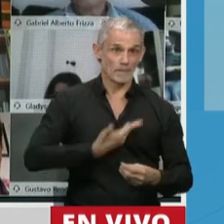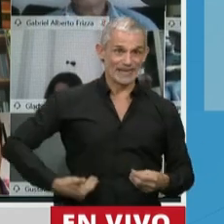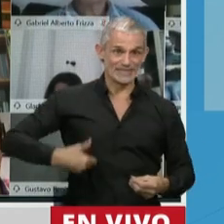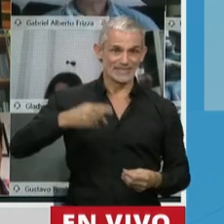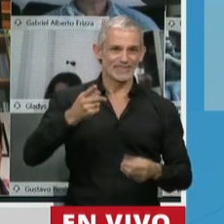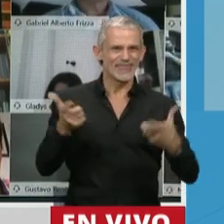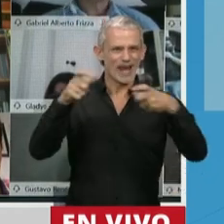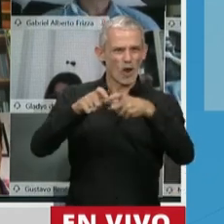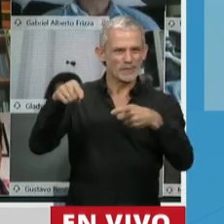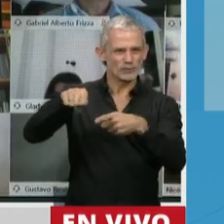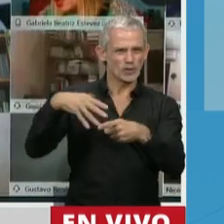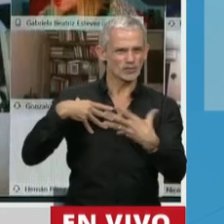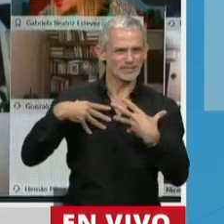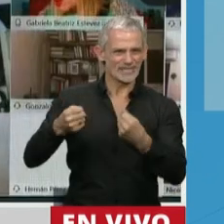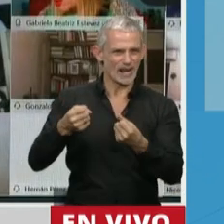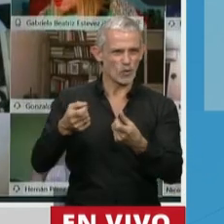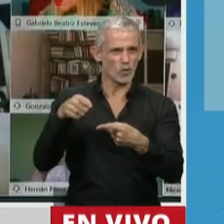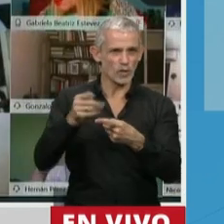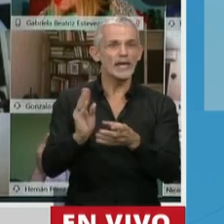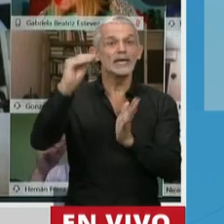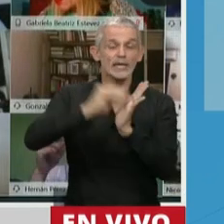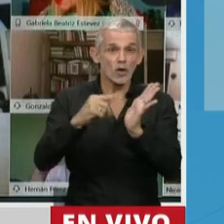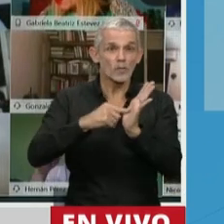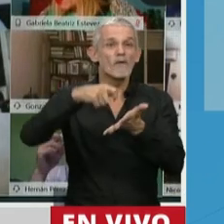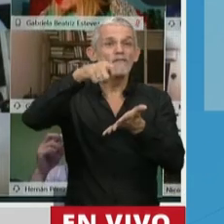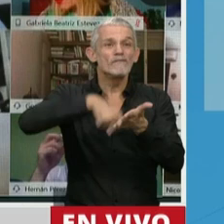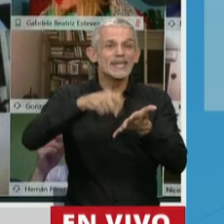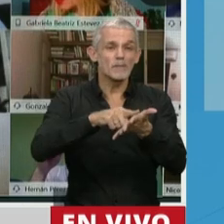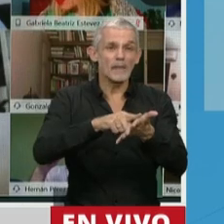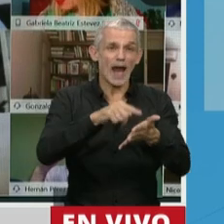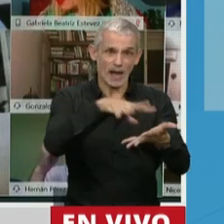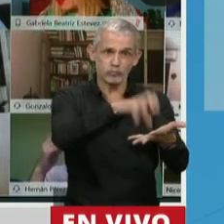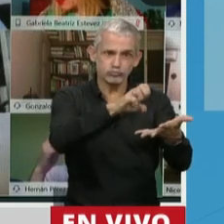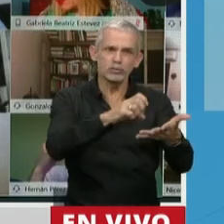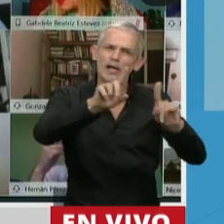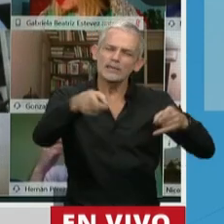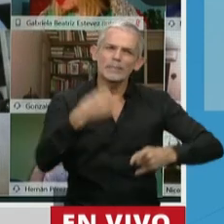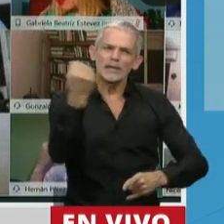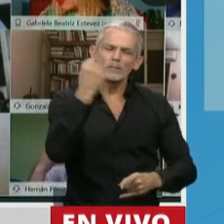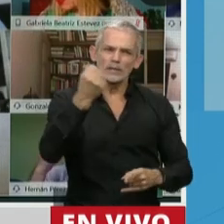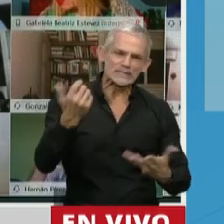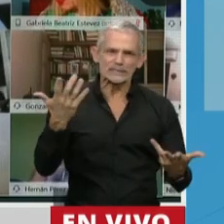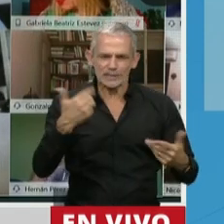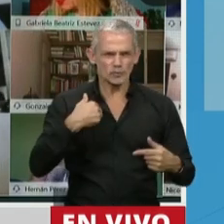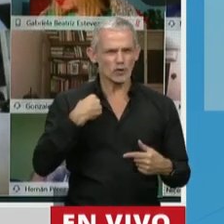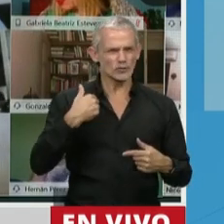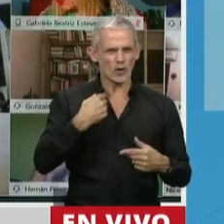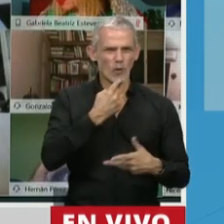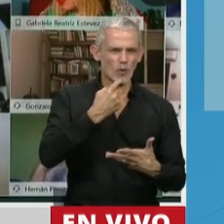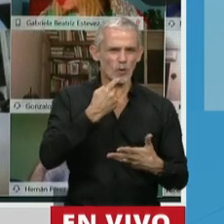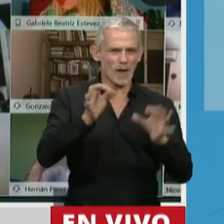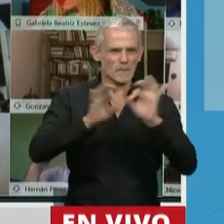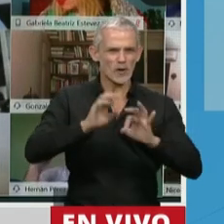Presidente de la Comisión incorporó la firma digital, que era una de las cuestiones que nosotros planteábamos en nuestro